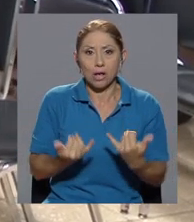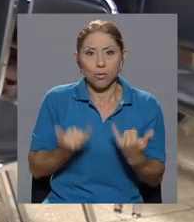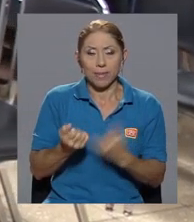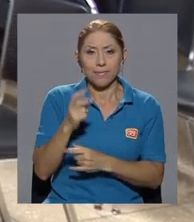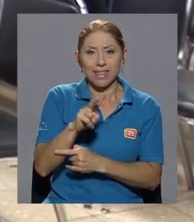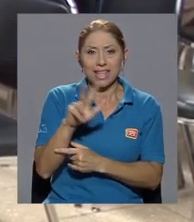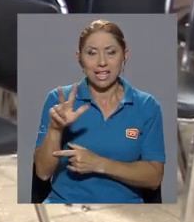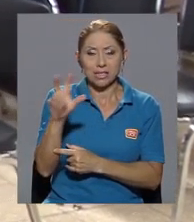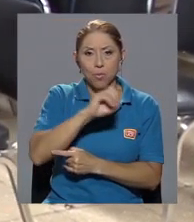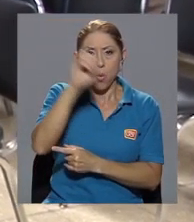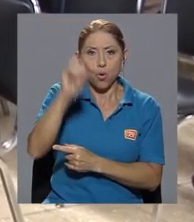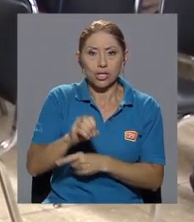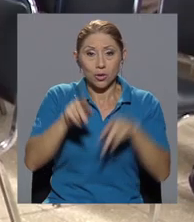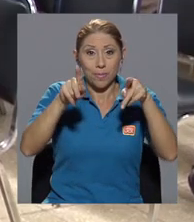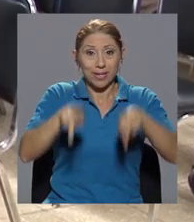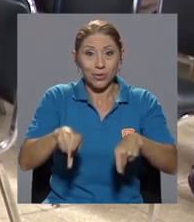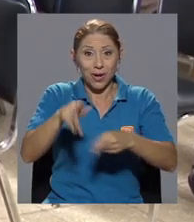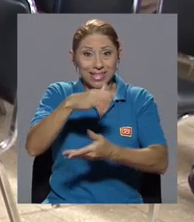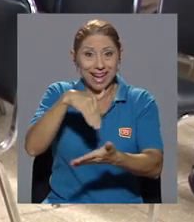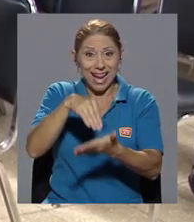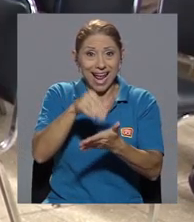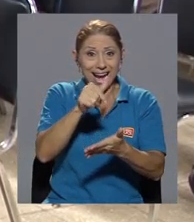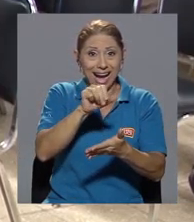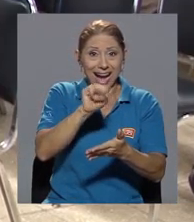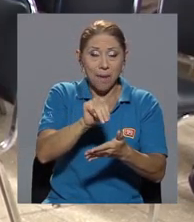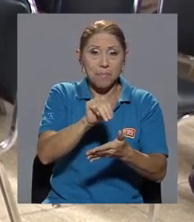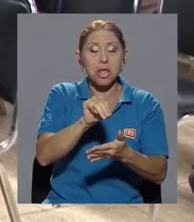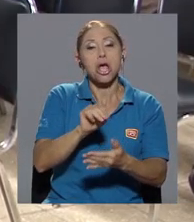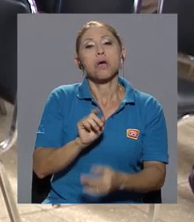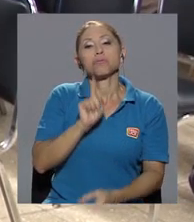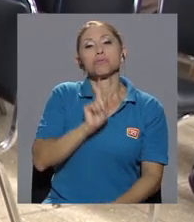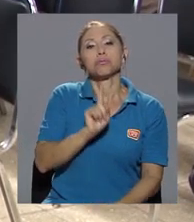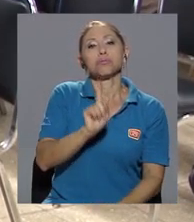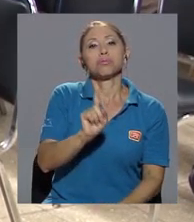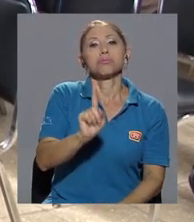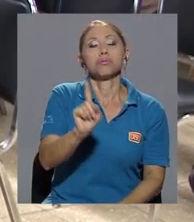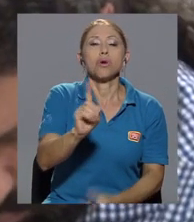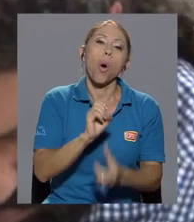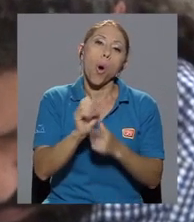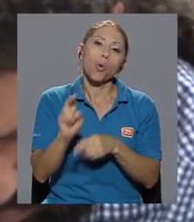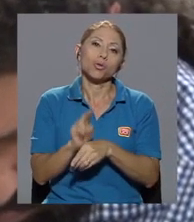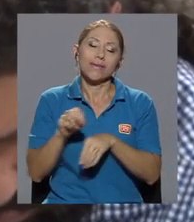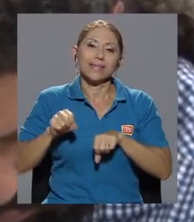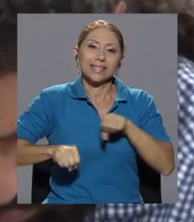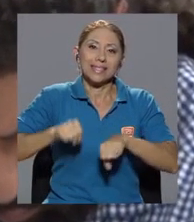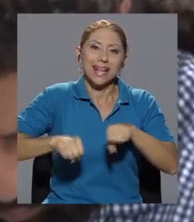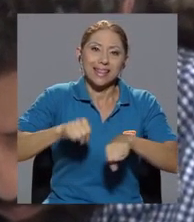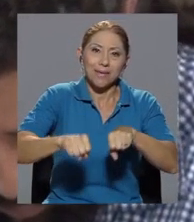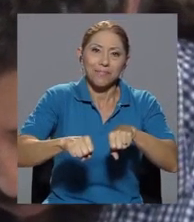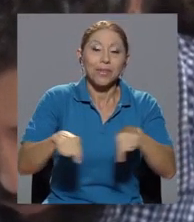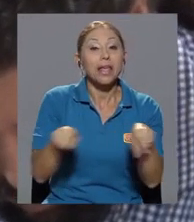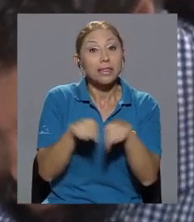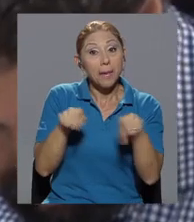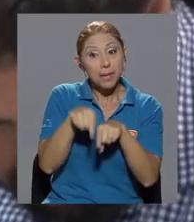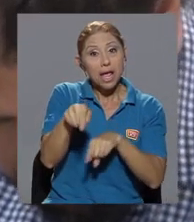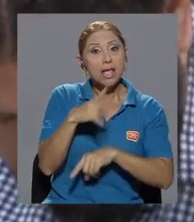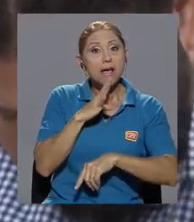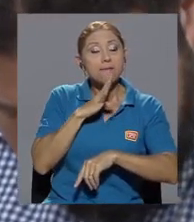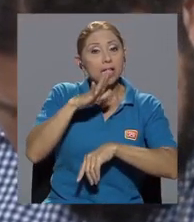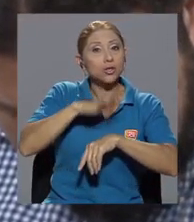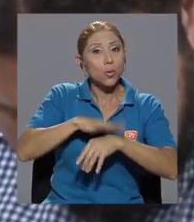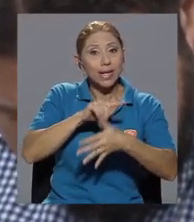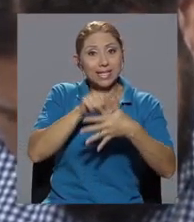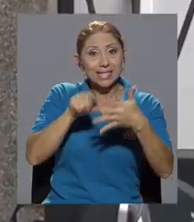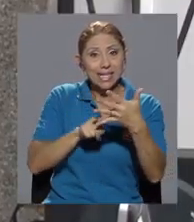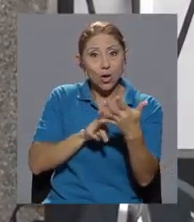población de la gran área metropolitana se traslada a pie o en bicicleta. El informe evaluó también el impacto positivo de cinco